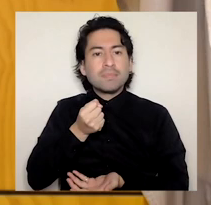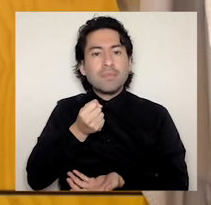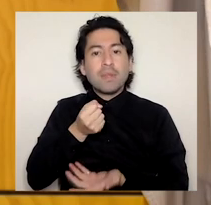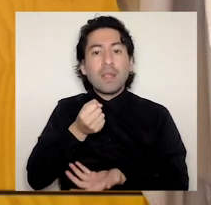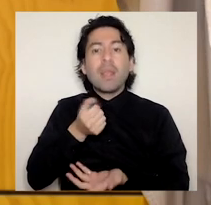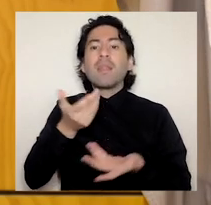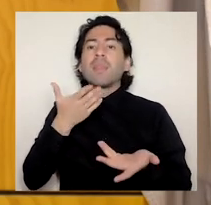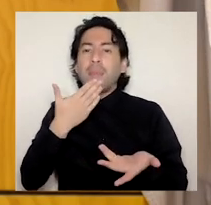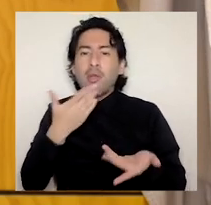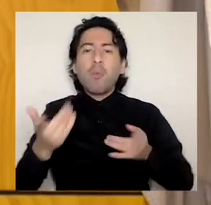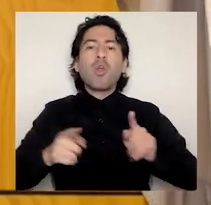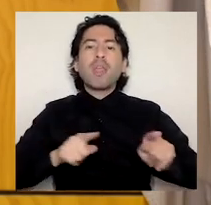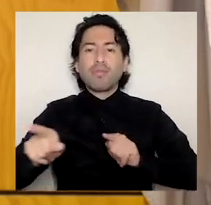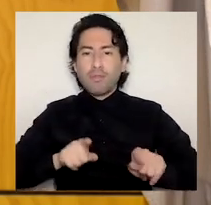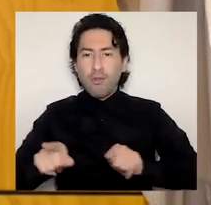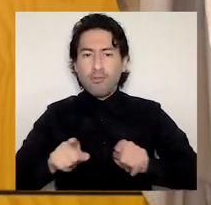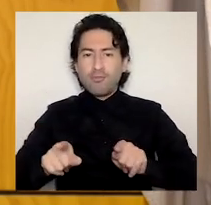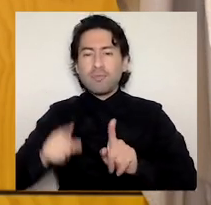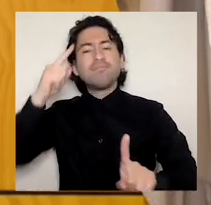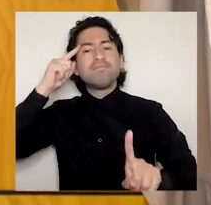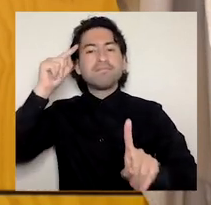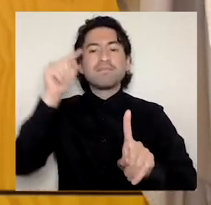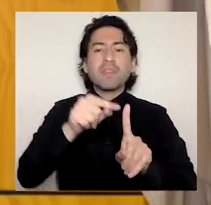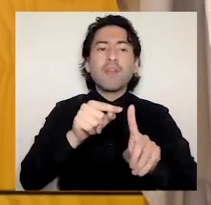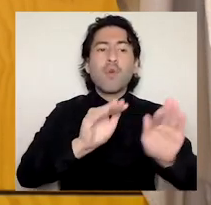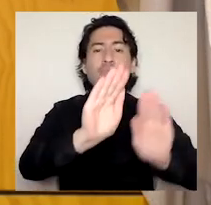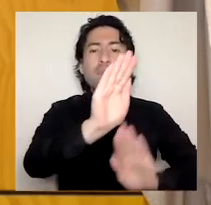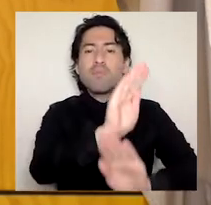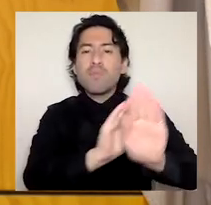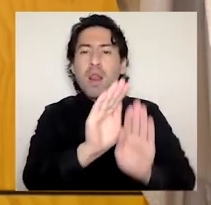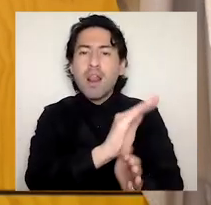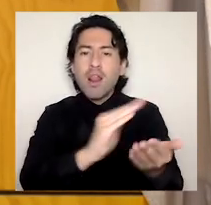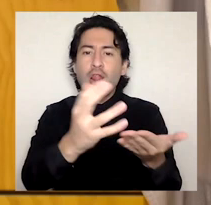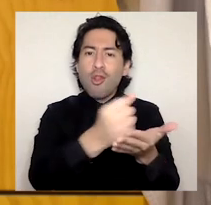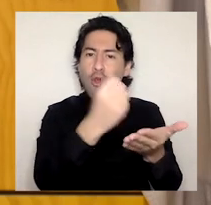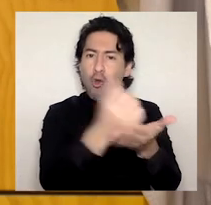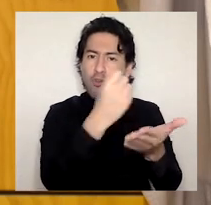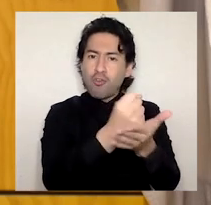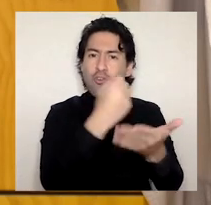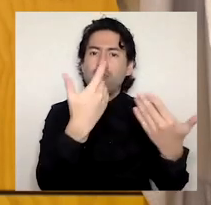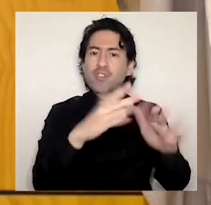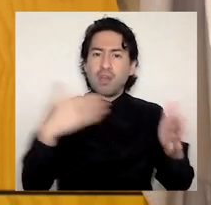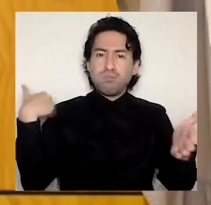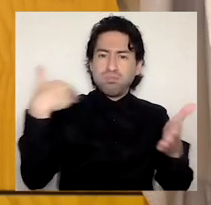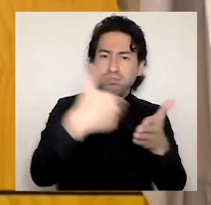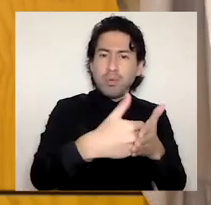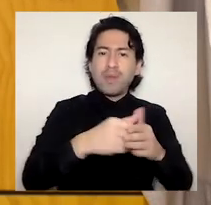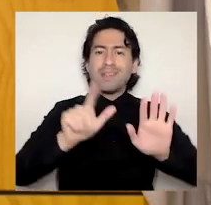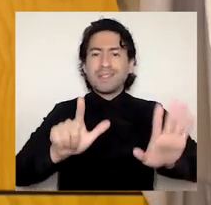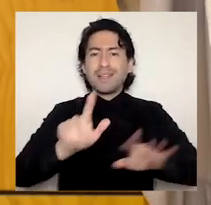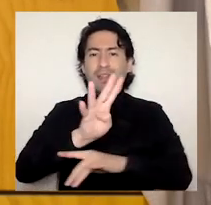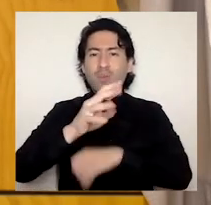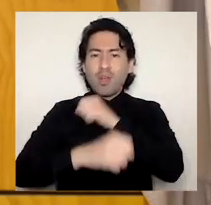objetivo de proteger los logros alcanzados durante los 74 años de vida institucional al servicio